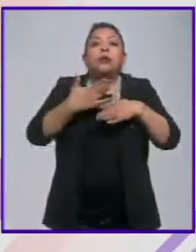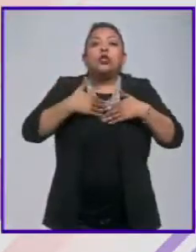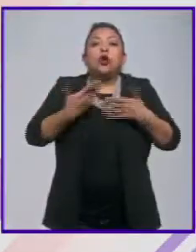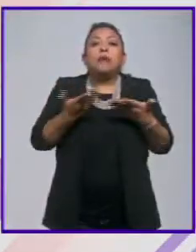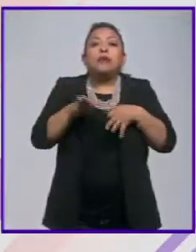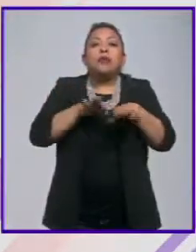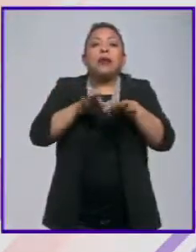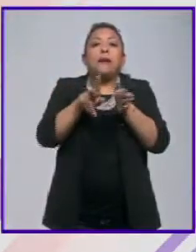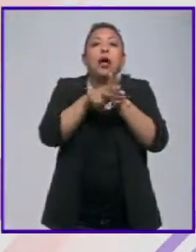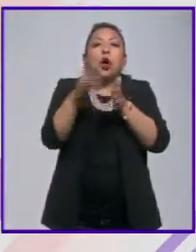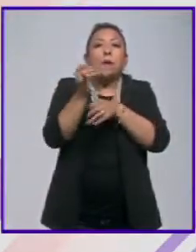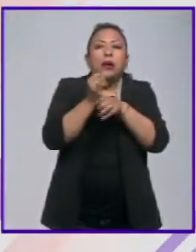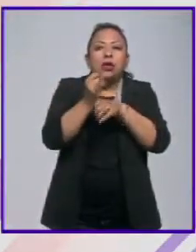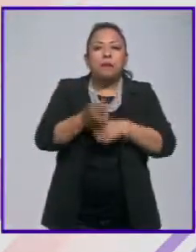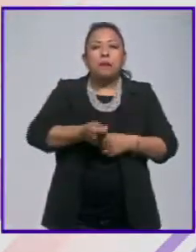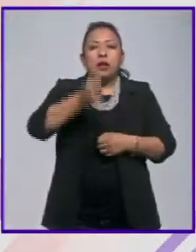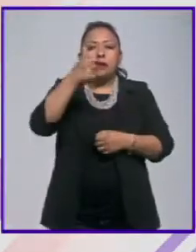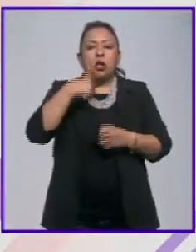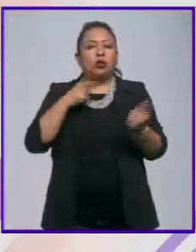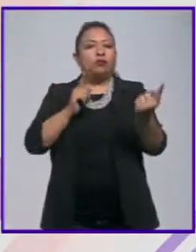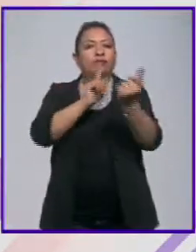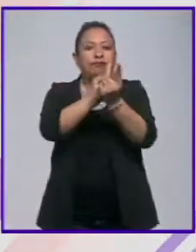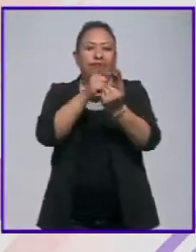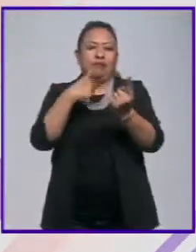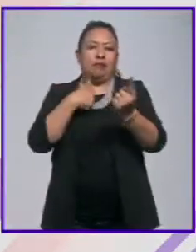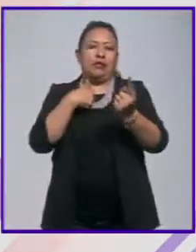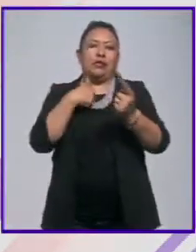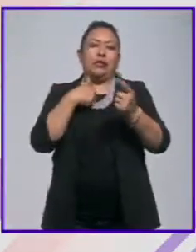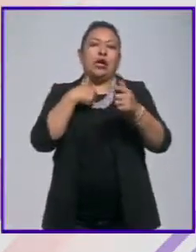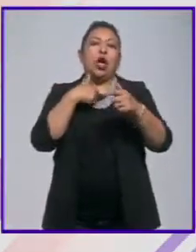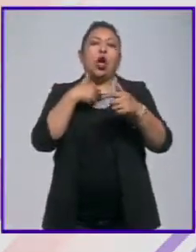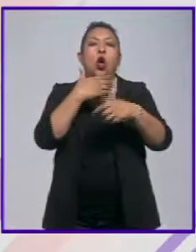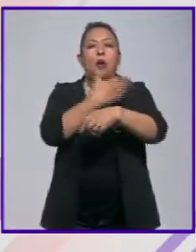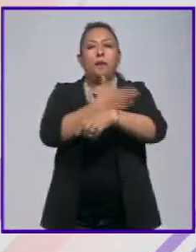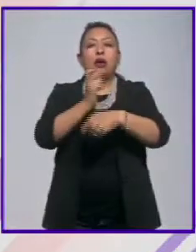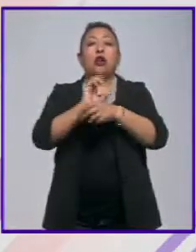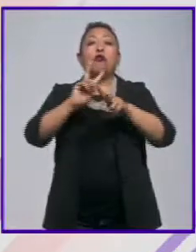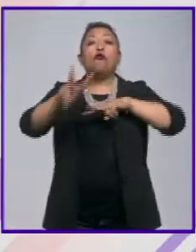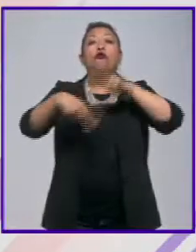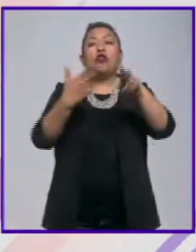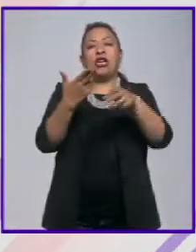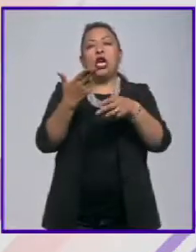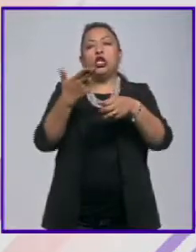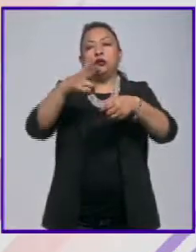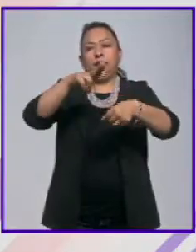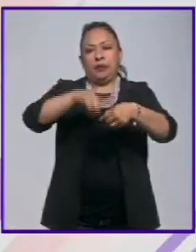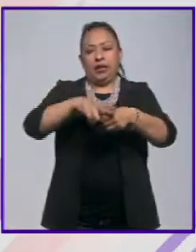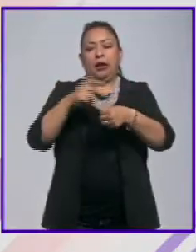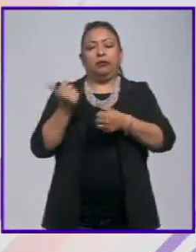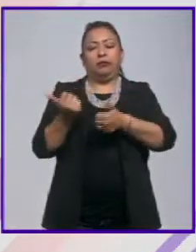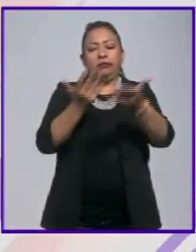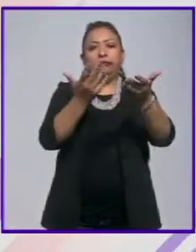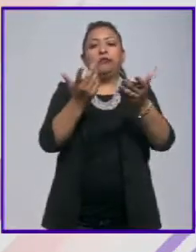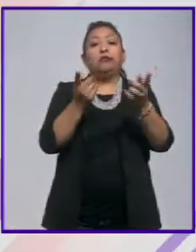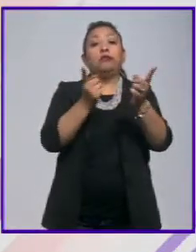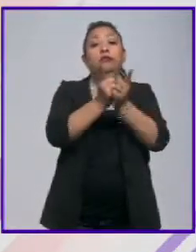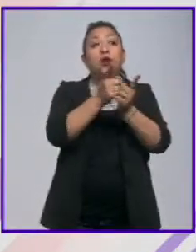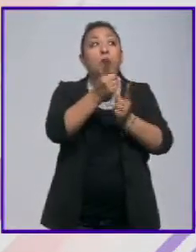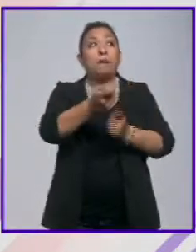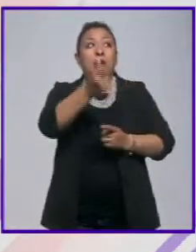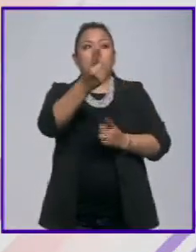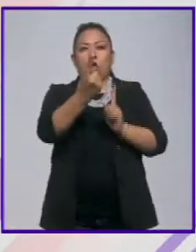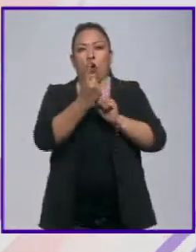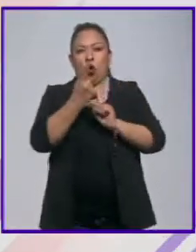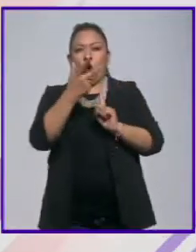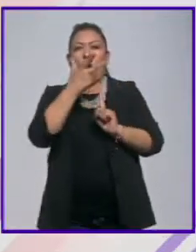Lo primero que me ocurre es encontrarme con mis colegas cuando estoy en la clínica, en el hospital a donde me llevan, y lo primero que hacen ellos o uno de